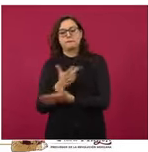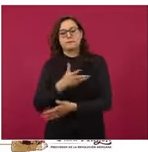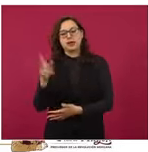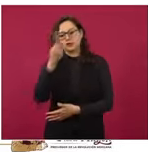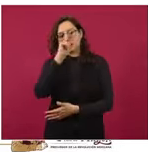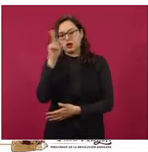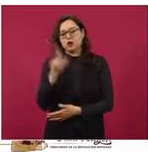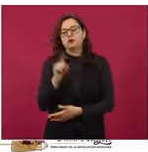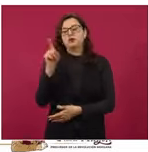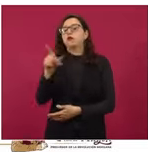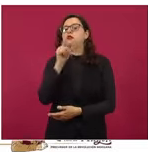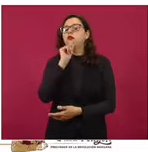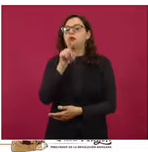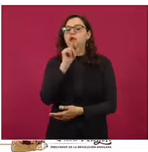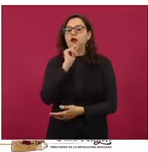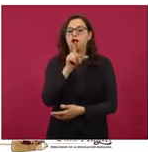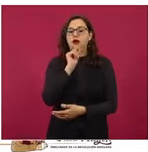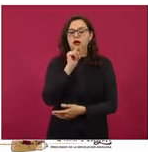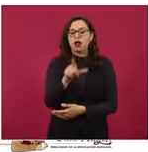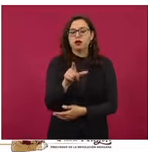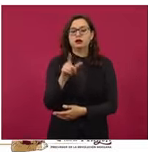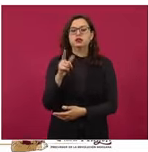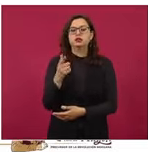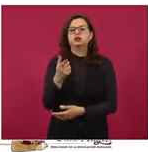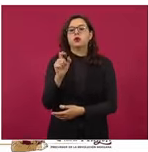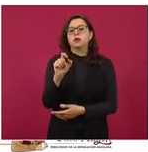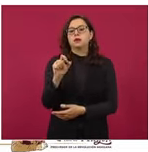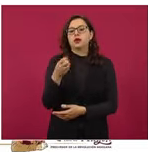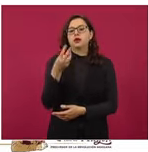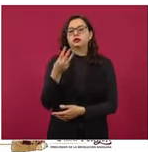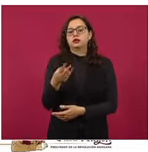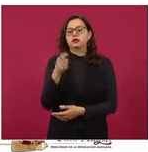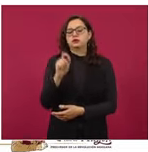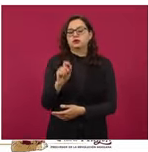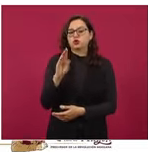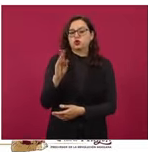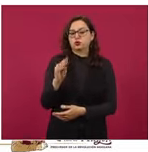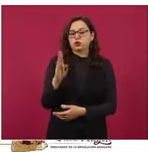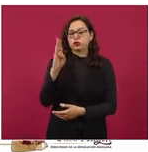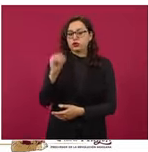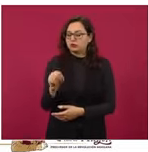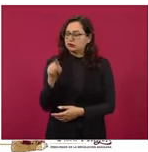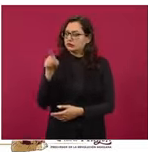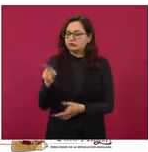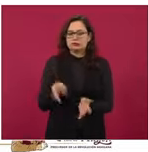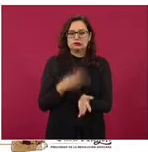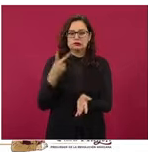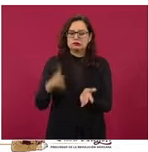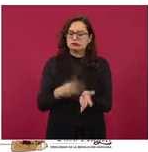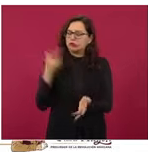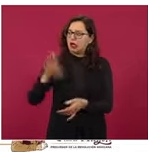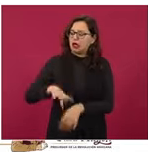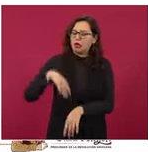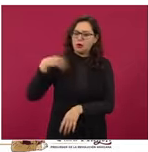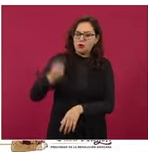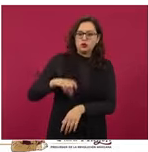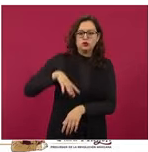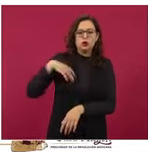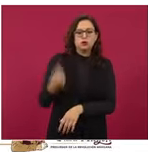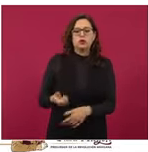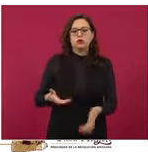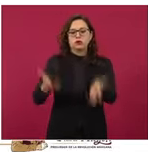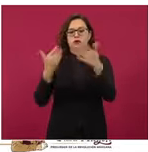en cuenta el margen de franquicia Pemex en Mascota, Jalisco, esta es una gasolinera que seguido se pasa de Rosca, y 22